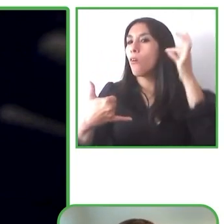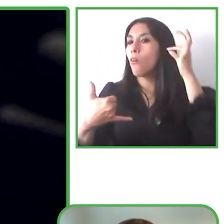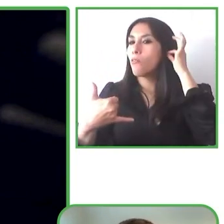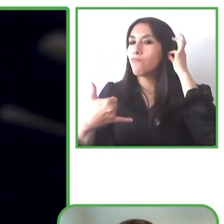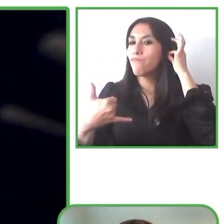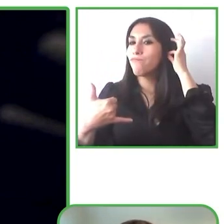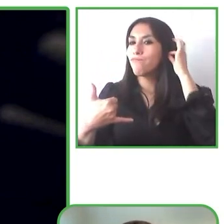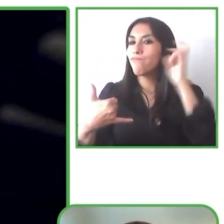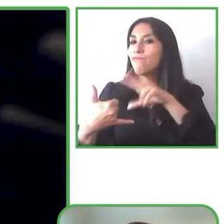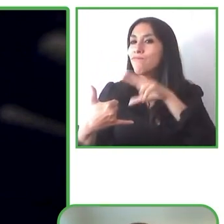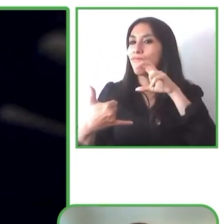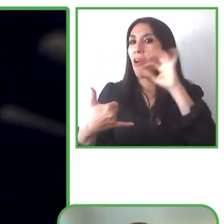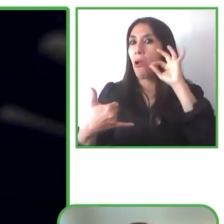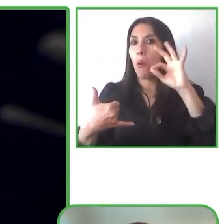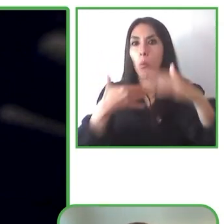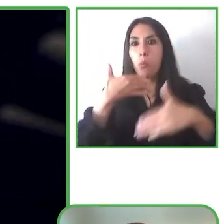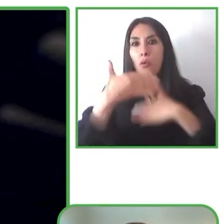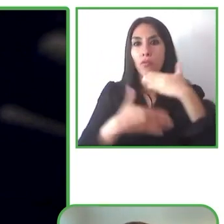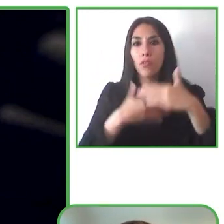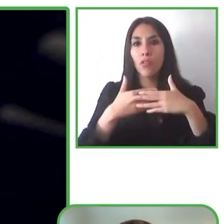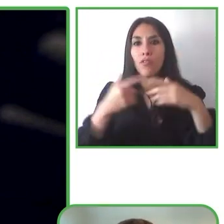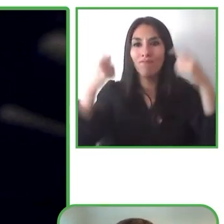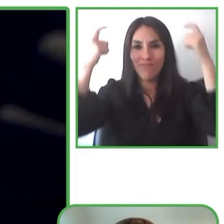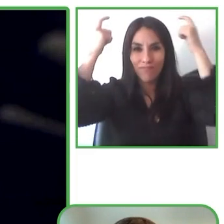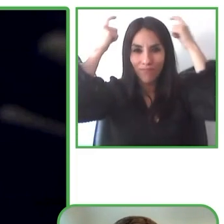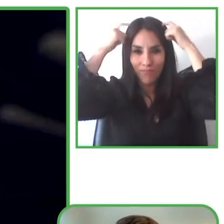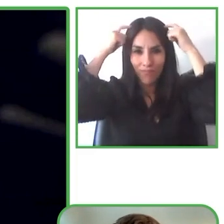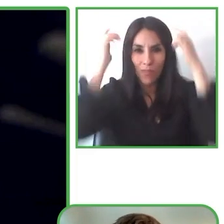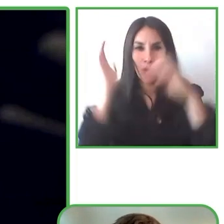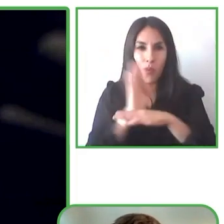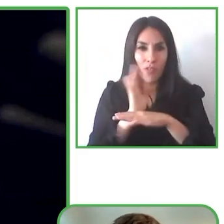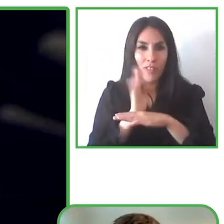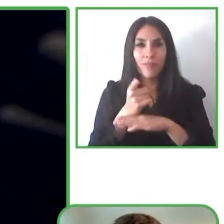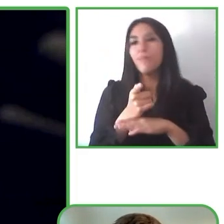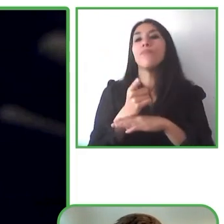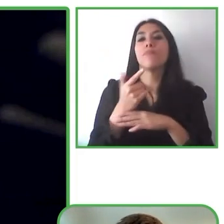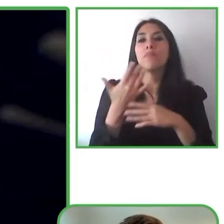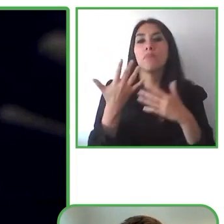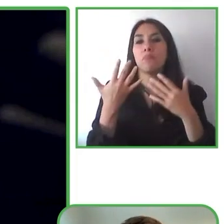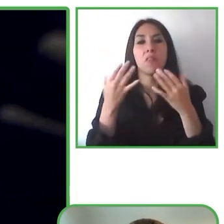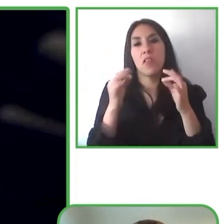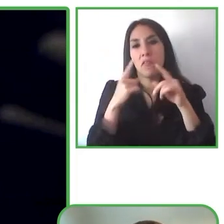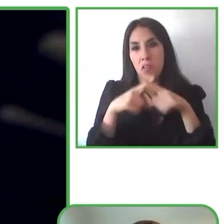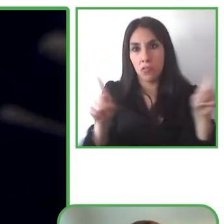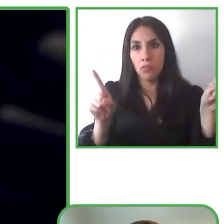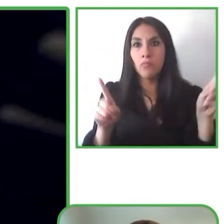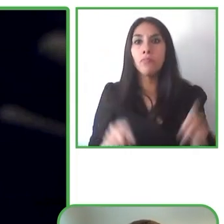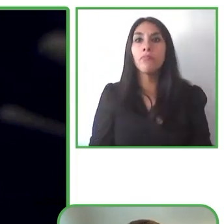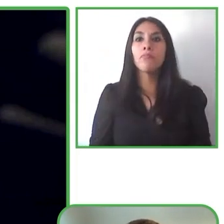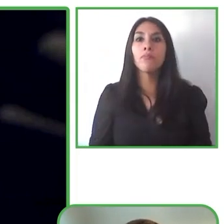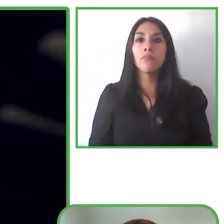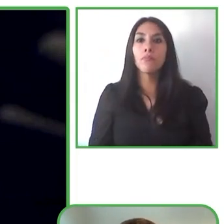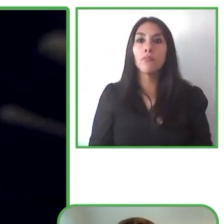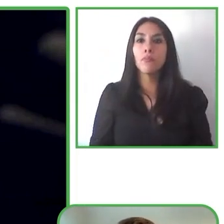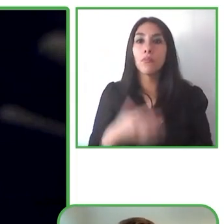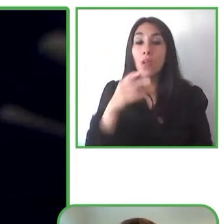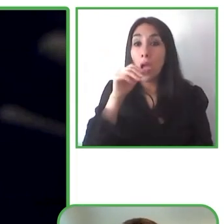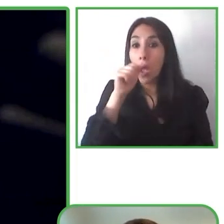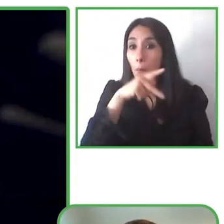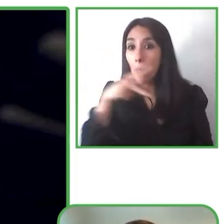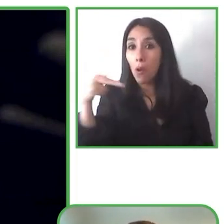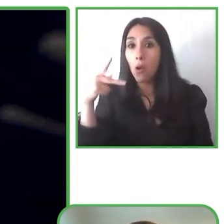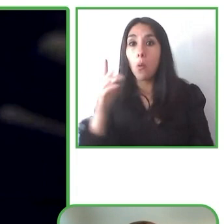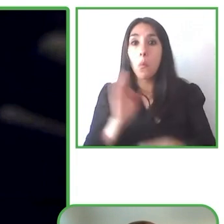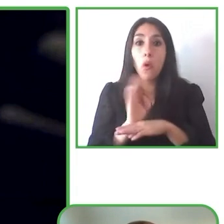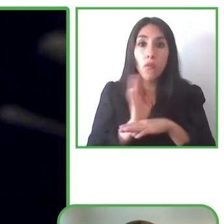o cualquier cine que tiene nuestro sistema y así se puede escuchar a la película y